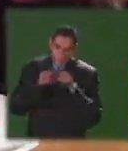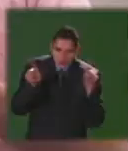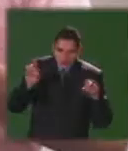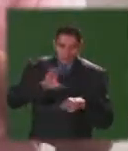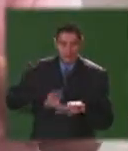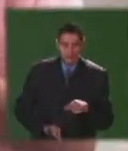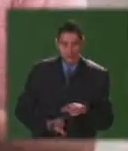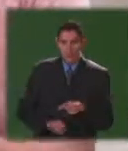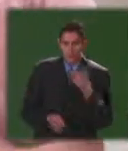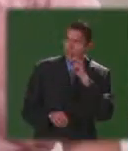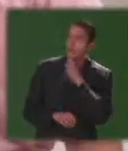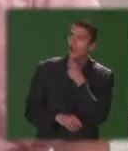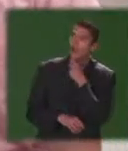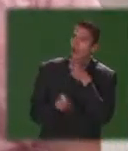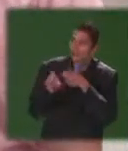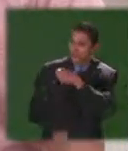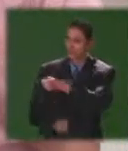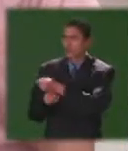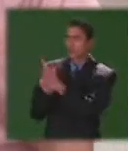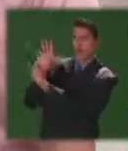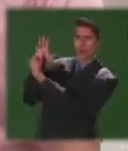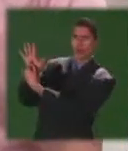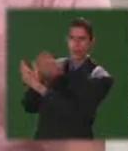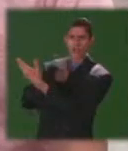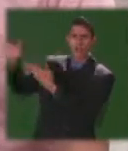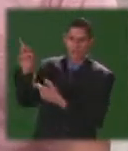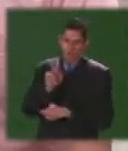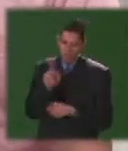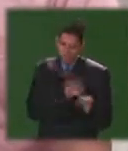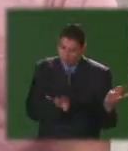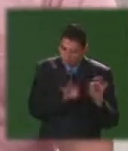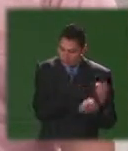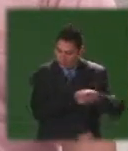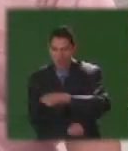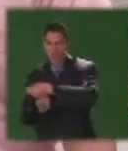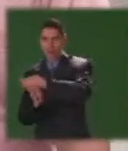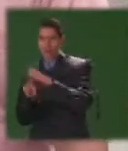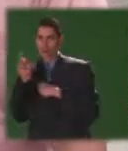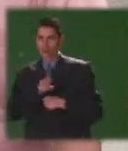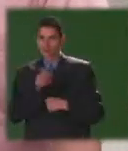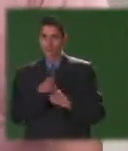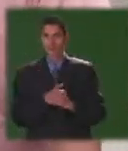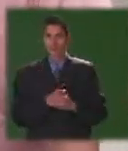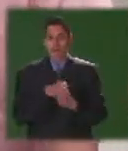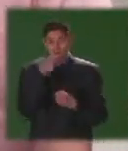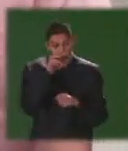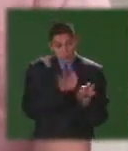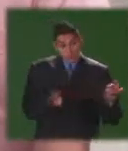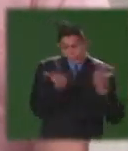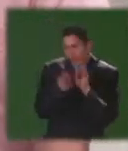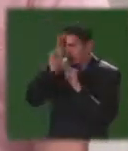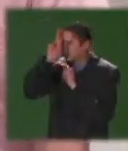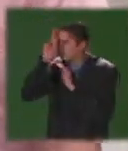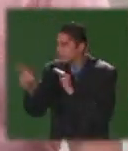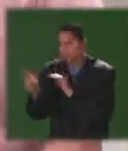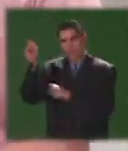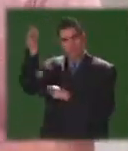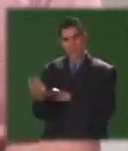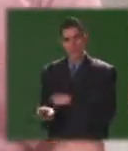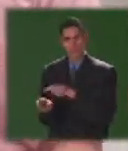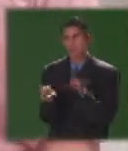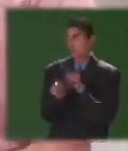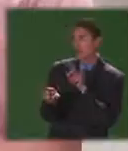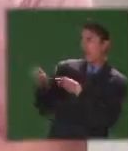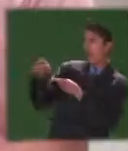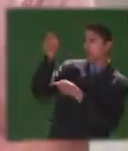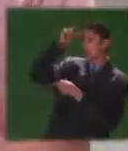o que hay que ayudarlo no hay que reprimirlo ni segregarlo lo más importante es que lo oculten como persona y no como alguien